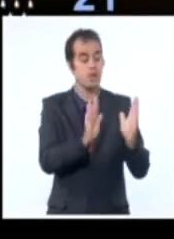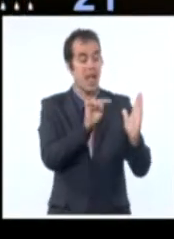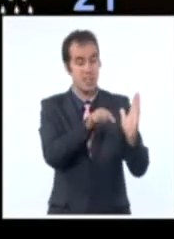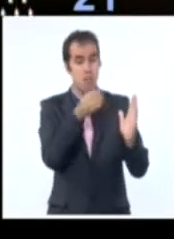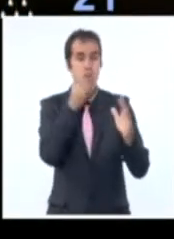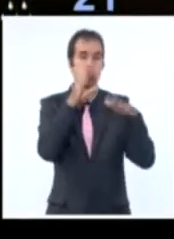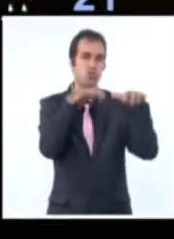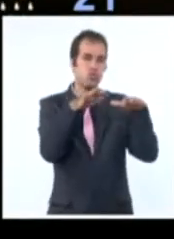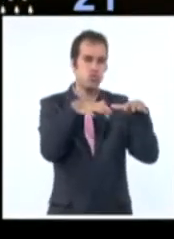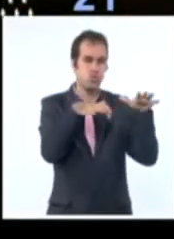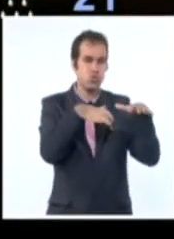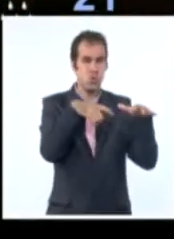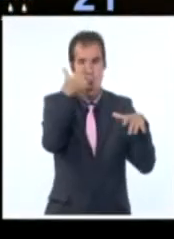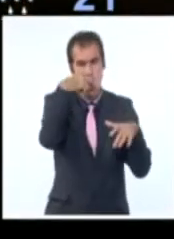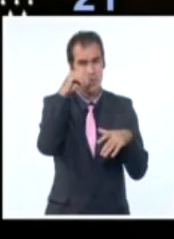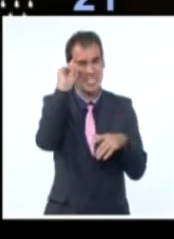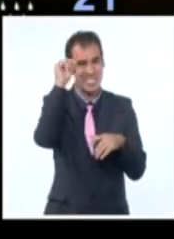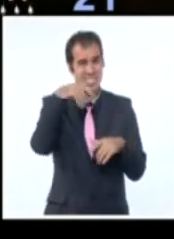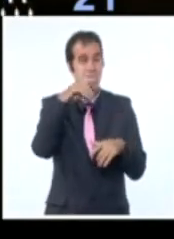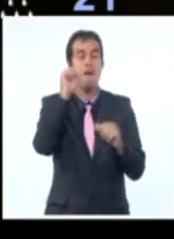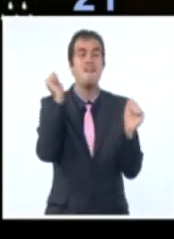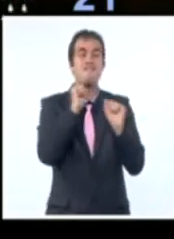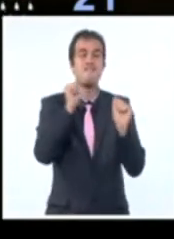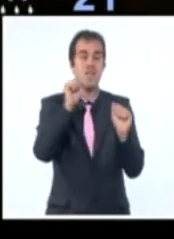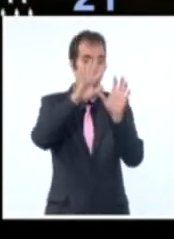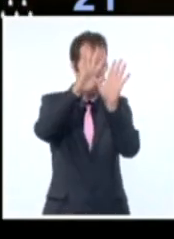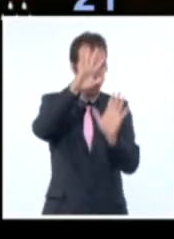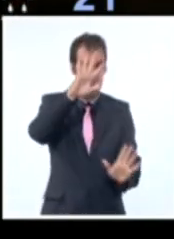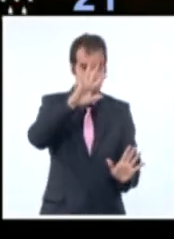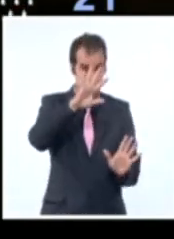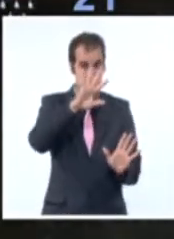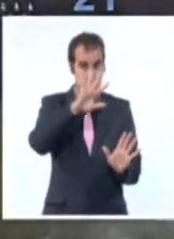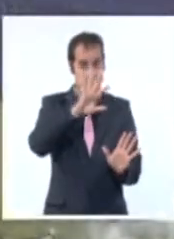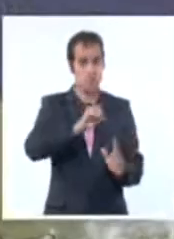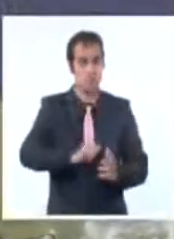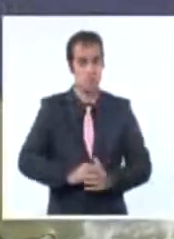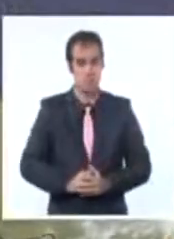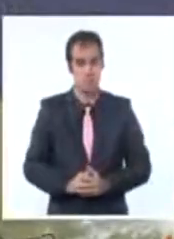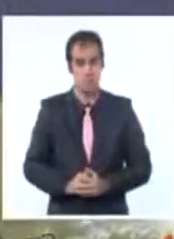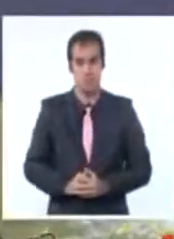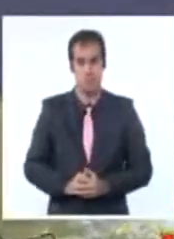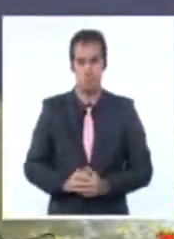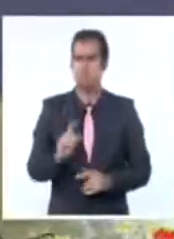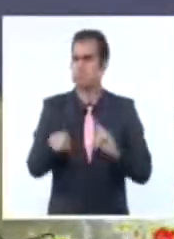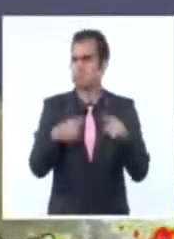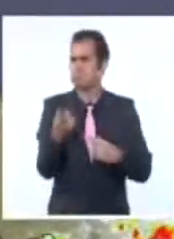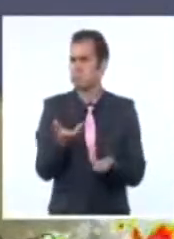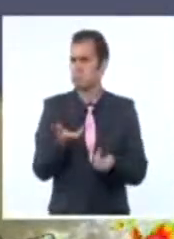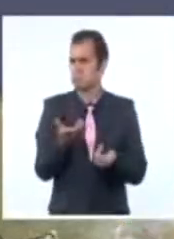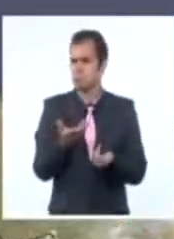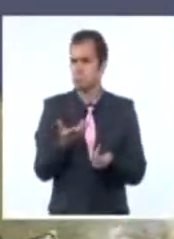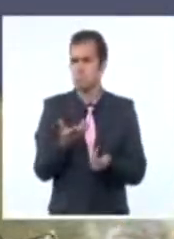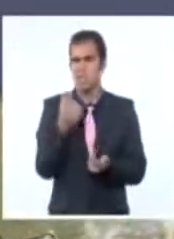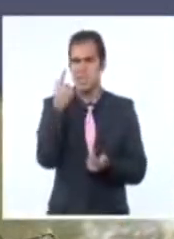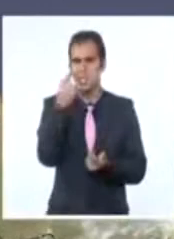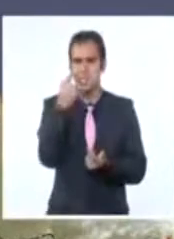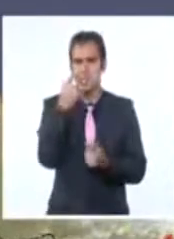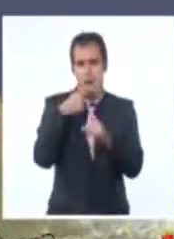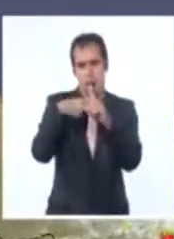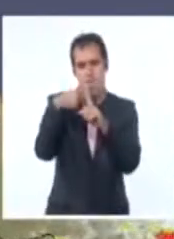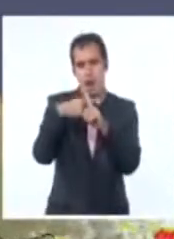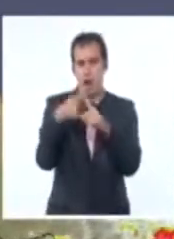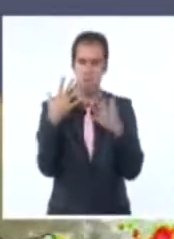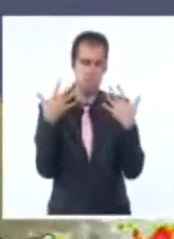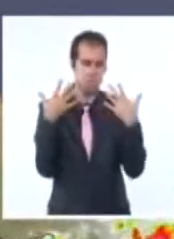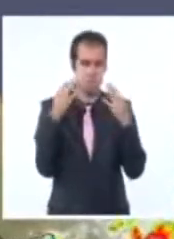lluvias asociadas con el poco movimiento de este frente frío sobre el extremo oriental del país. Así que para mañana, tiempo algo fresco en el occidente y el